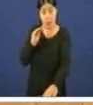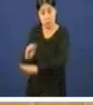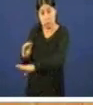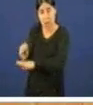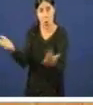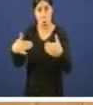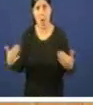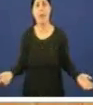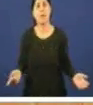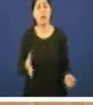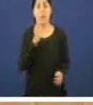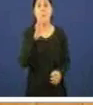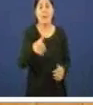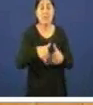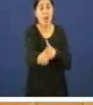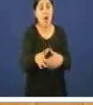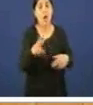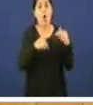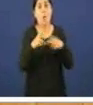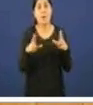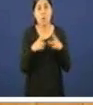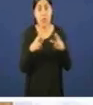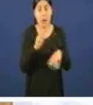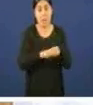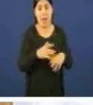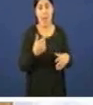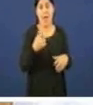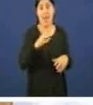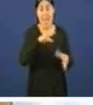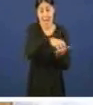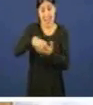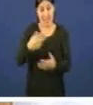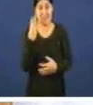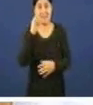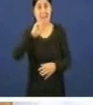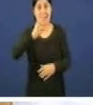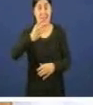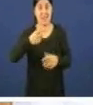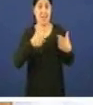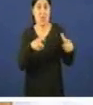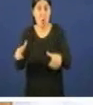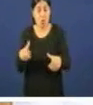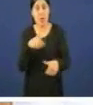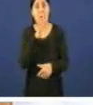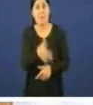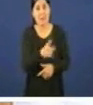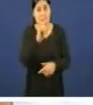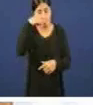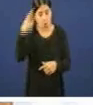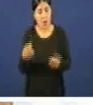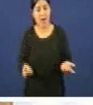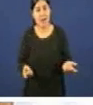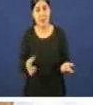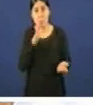vai pasar coa obra social coas entidades do terceiro sector coas actividades culturais que agora porque a caixa